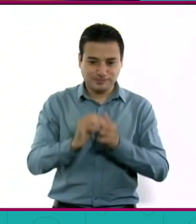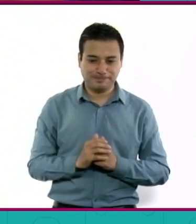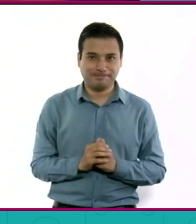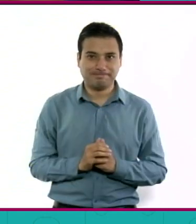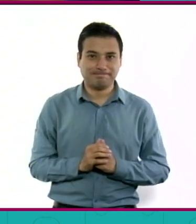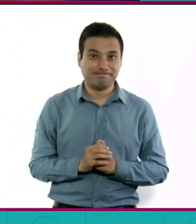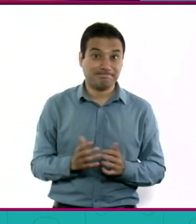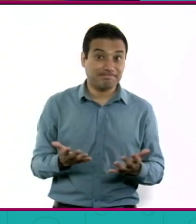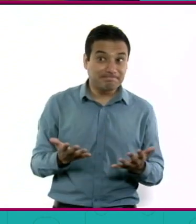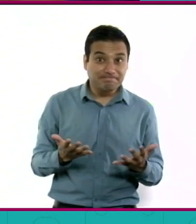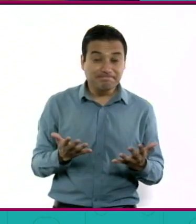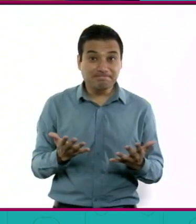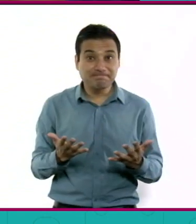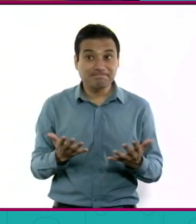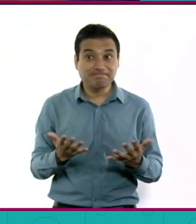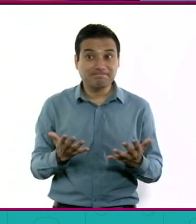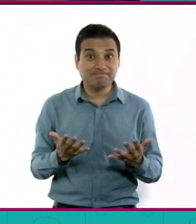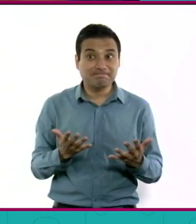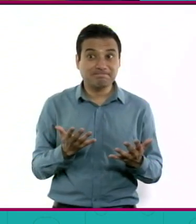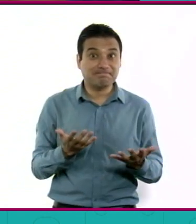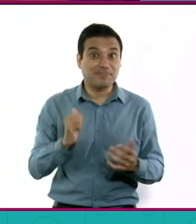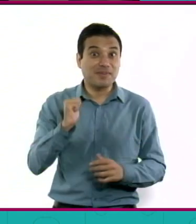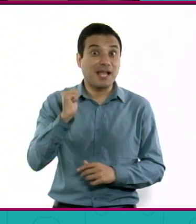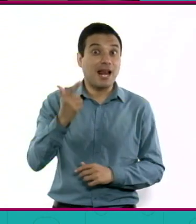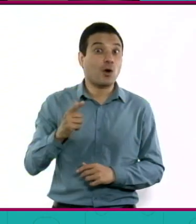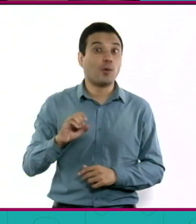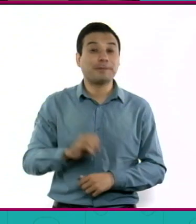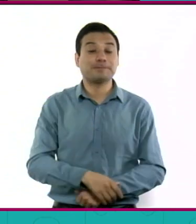respuestas para todas sus preguntas.